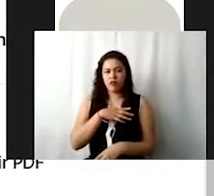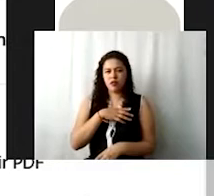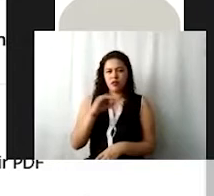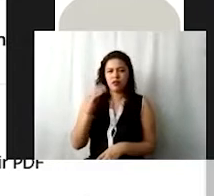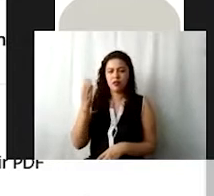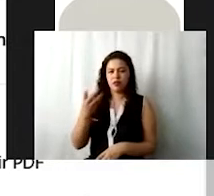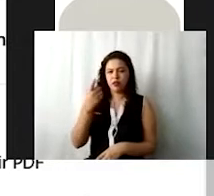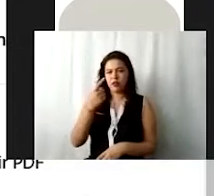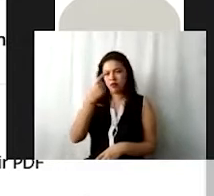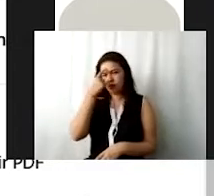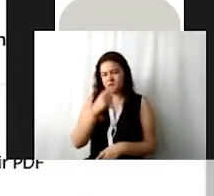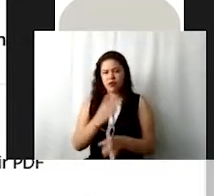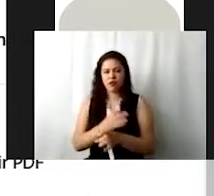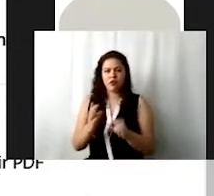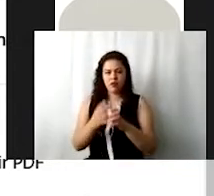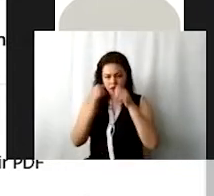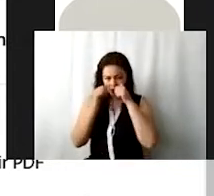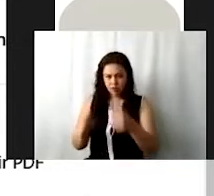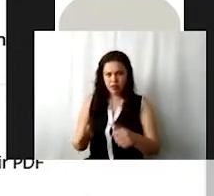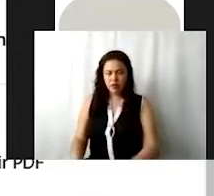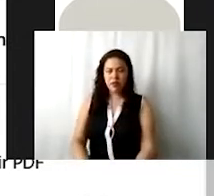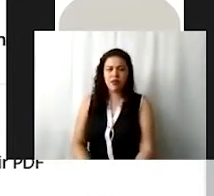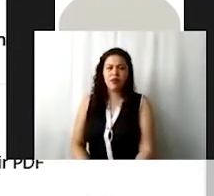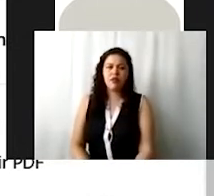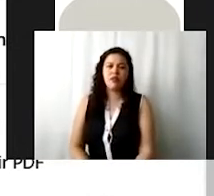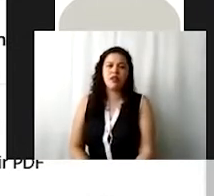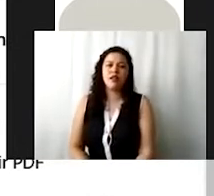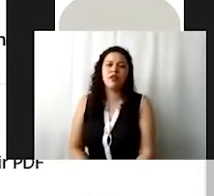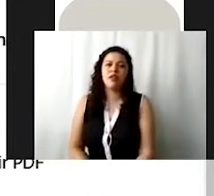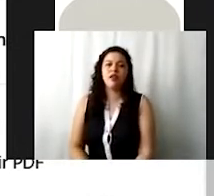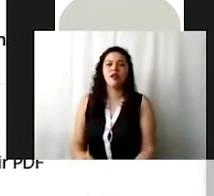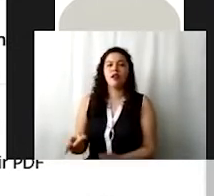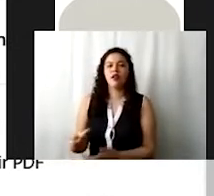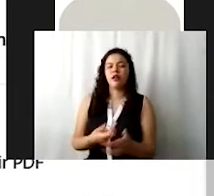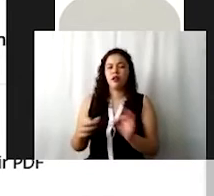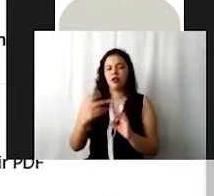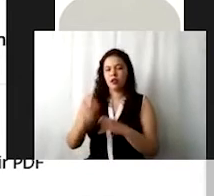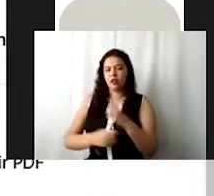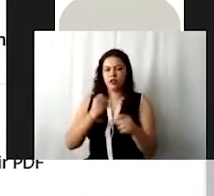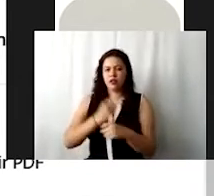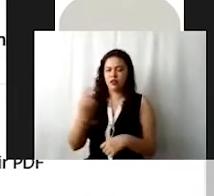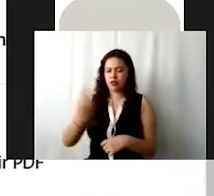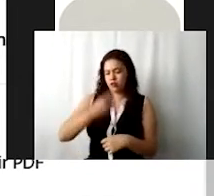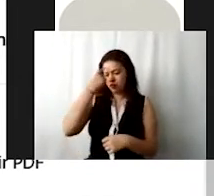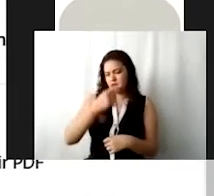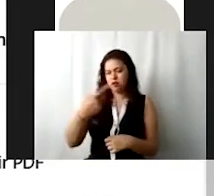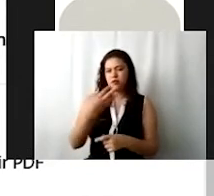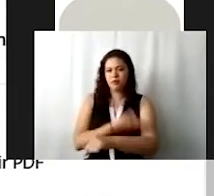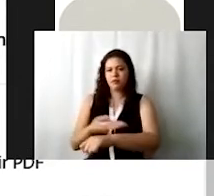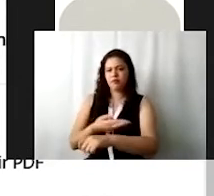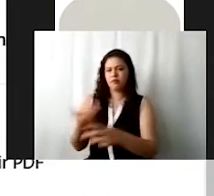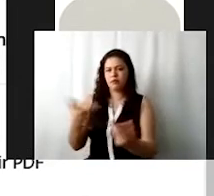programas asistenciales, bueno, que viene el programa de trabajo anual, qué necesitan para poder hacer el registro,